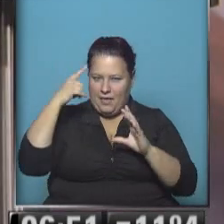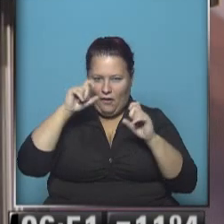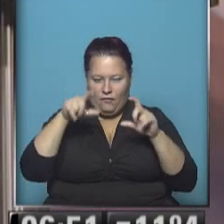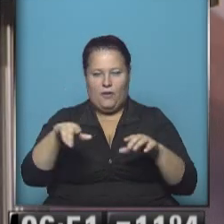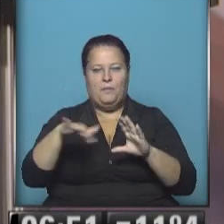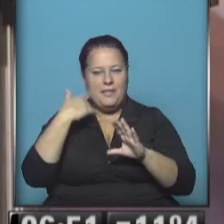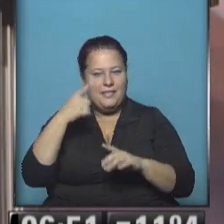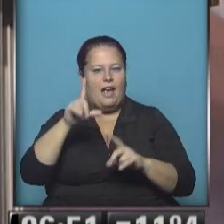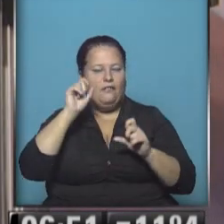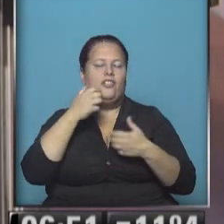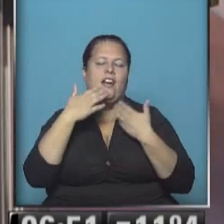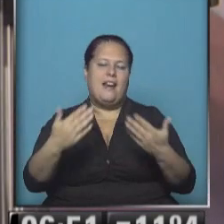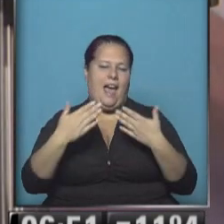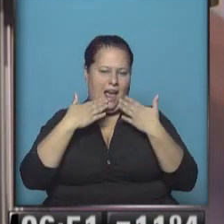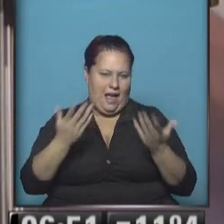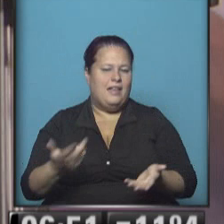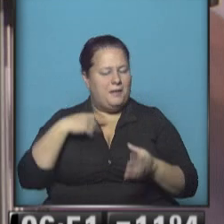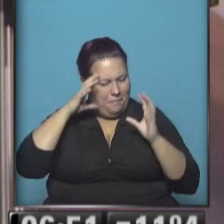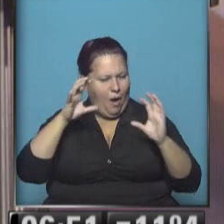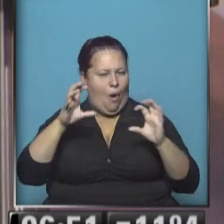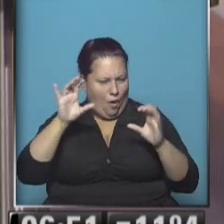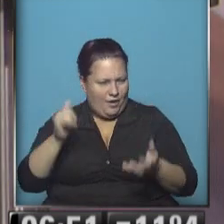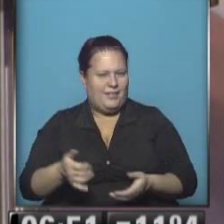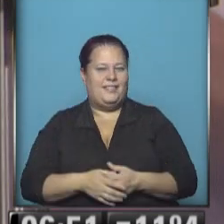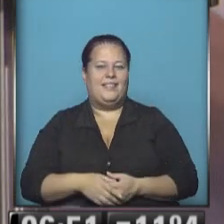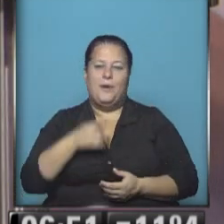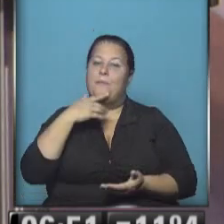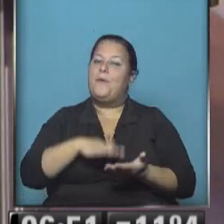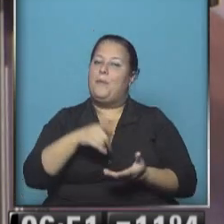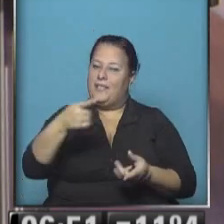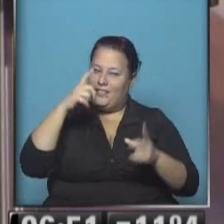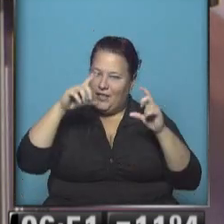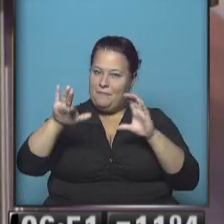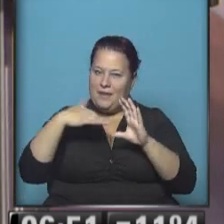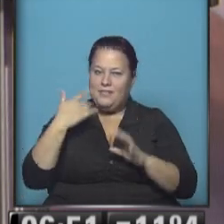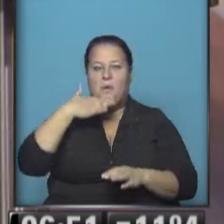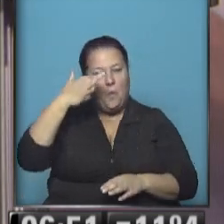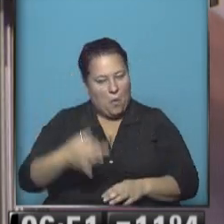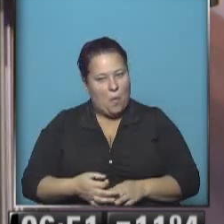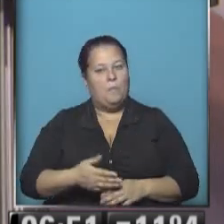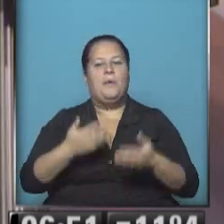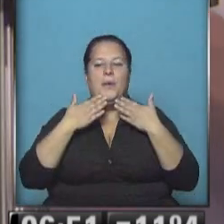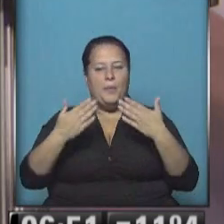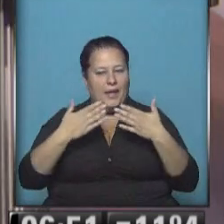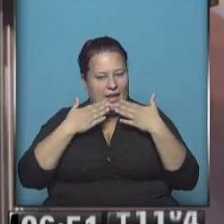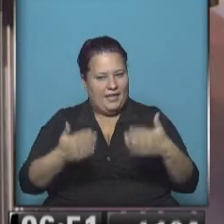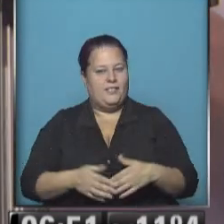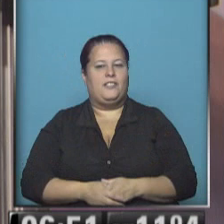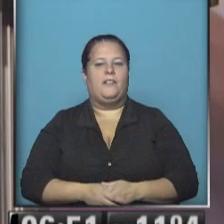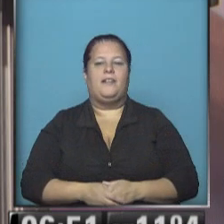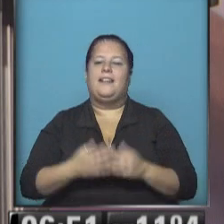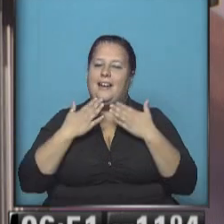este mensaje, la foto. Gracias, claro que me acuerdo. Me prometiste mandar un mensaje y lo cumplís. Besos, tesoro, eh.